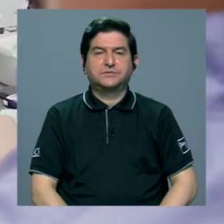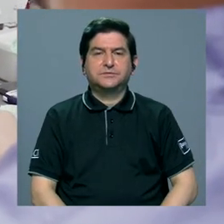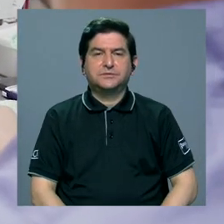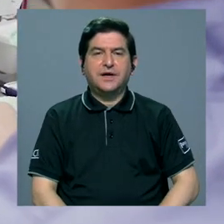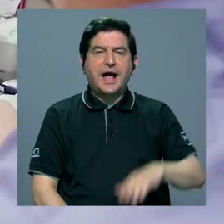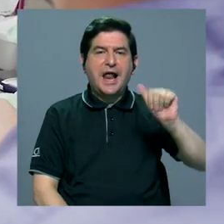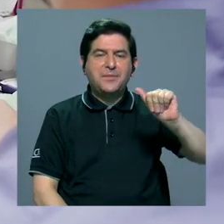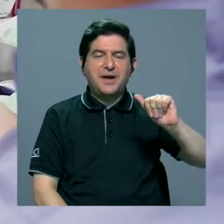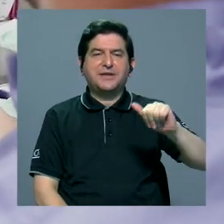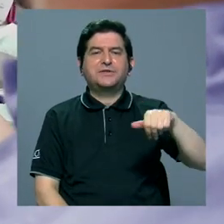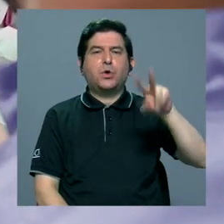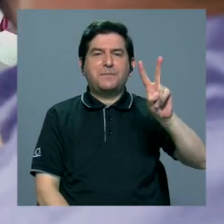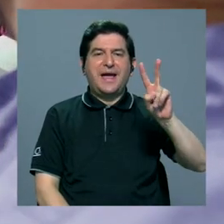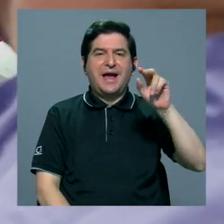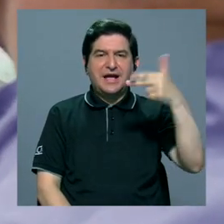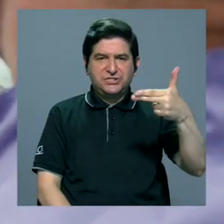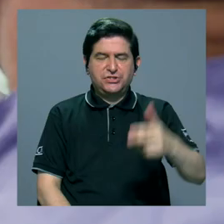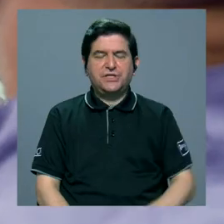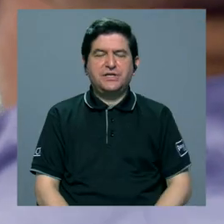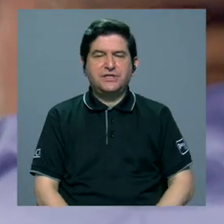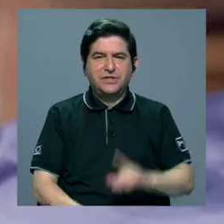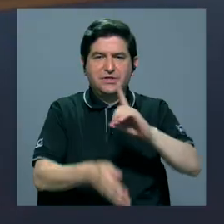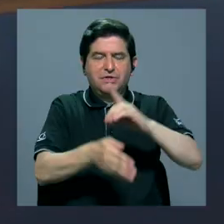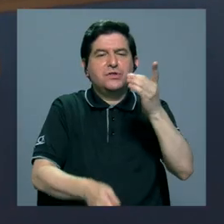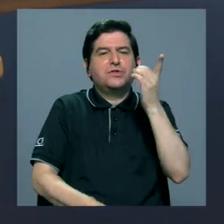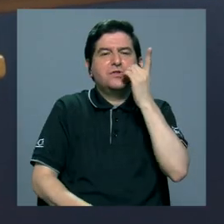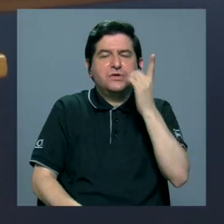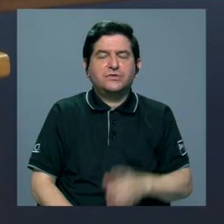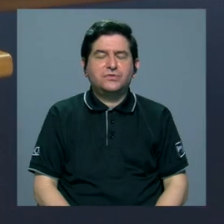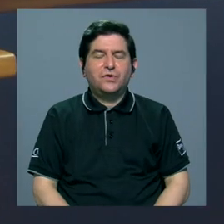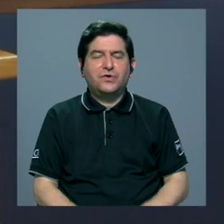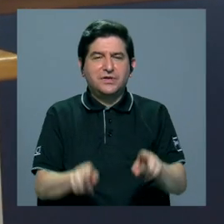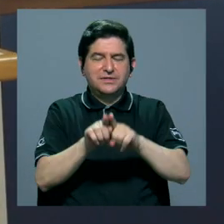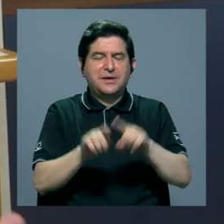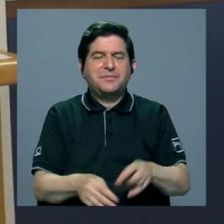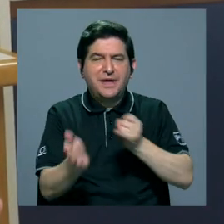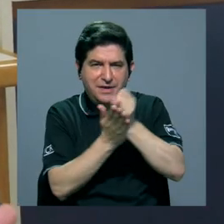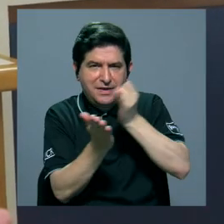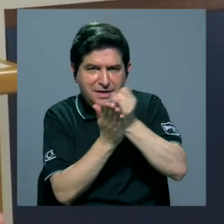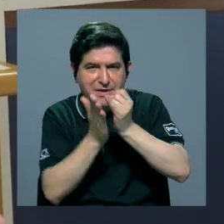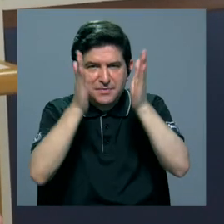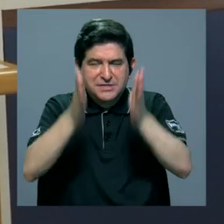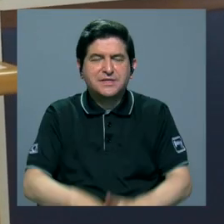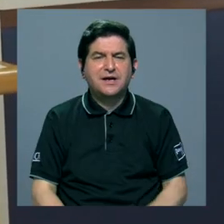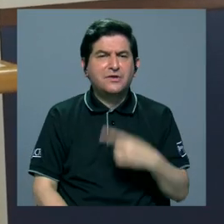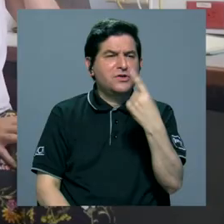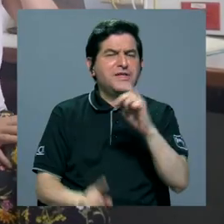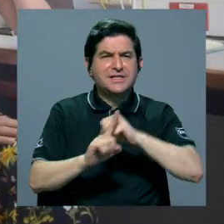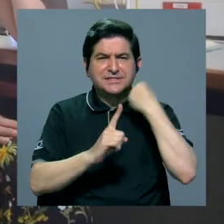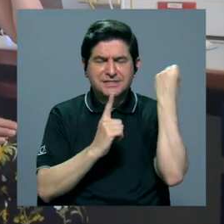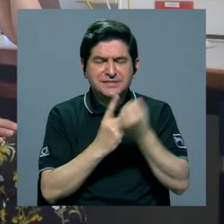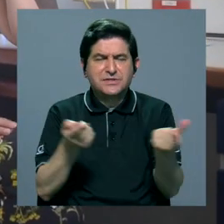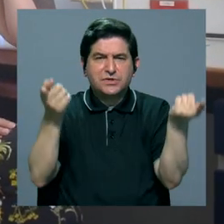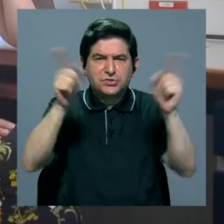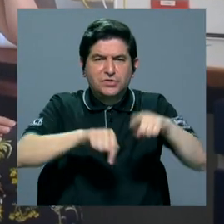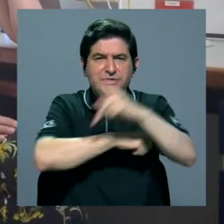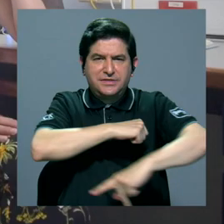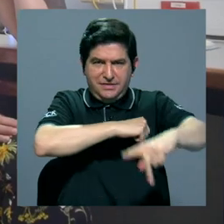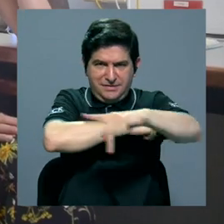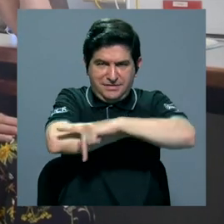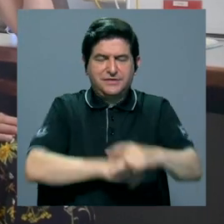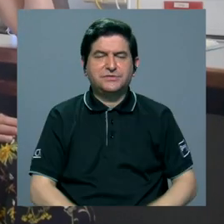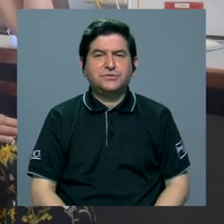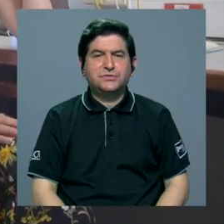Alberto Vega Chin, odontólogo e investigador del CIPS-CM, explicó cuál es el estado del caso en el país.